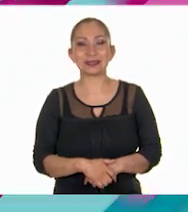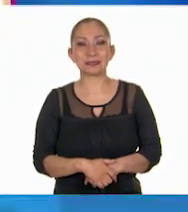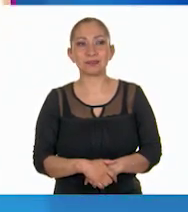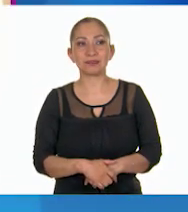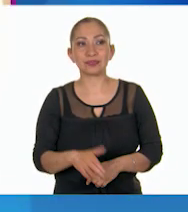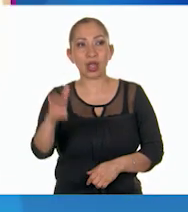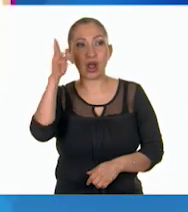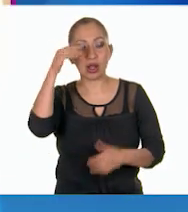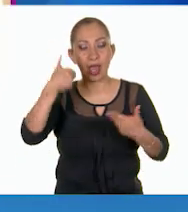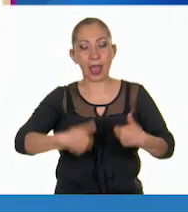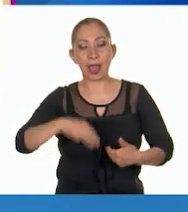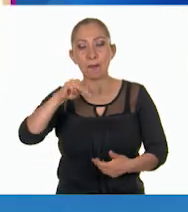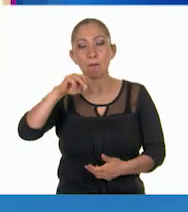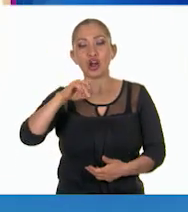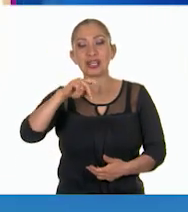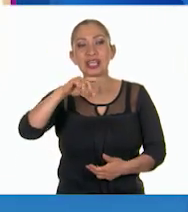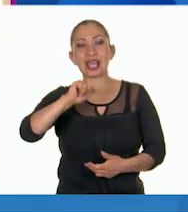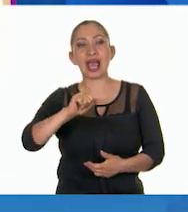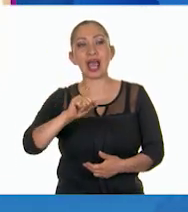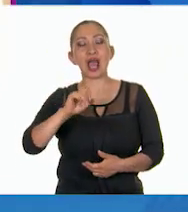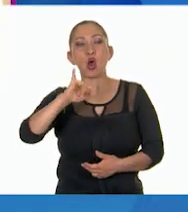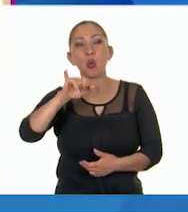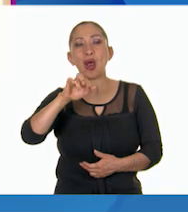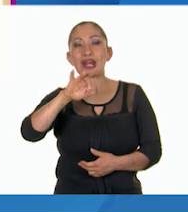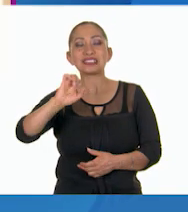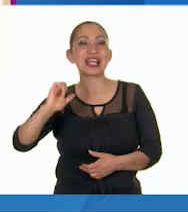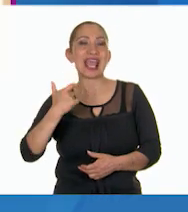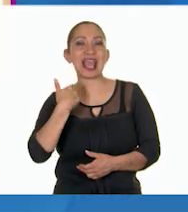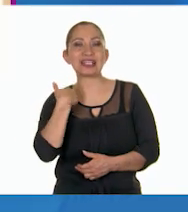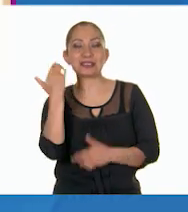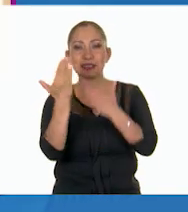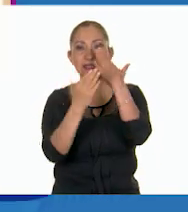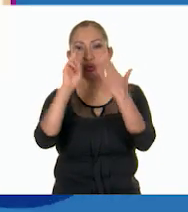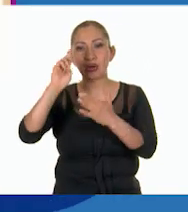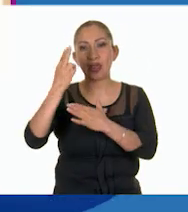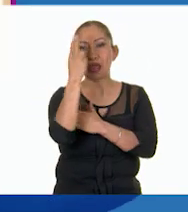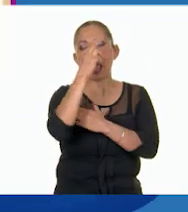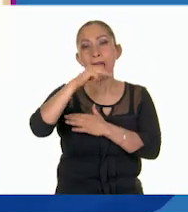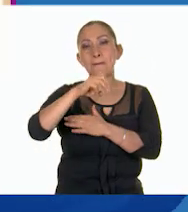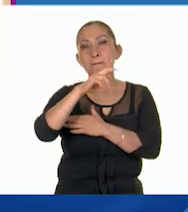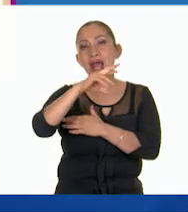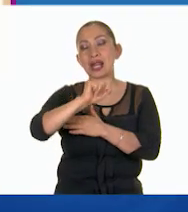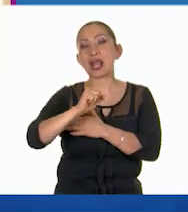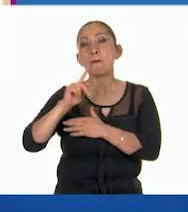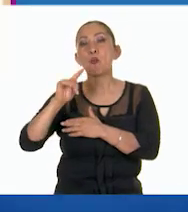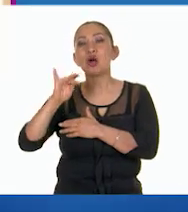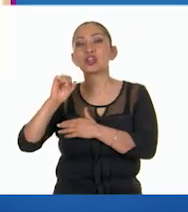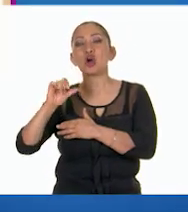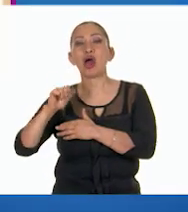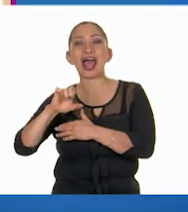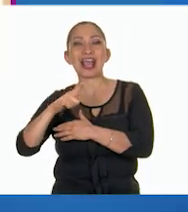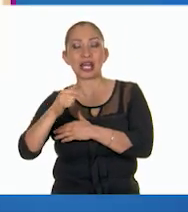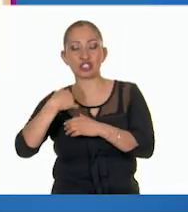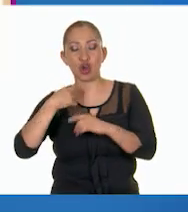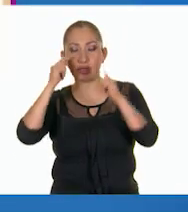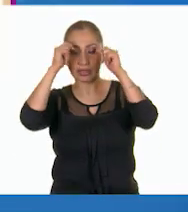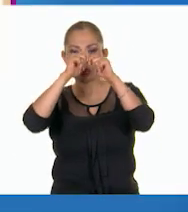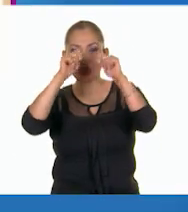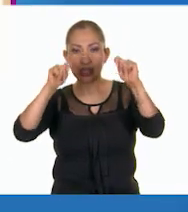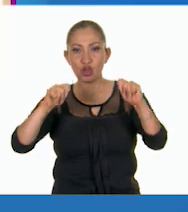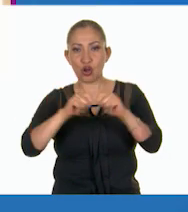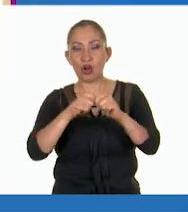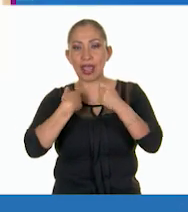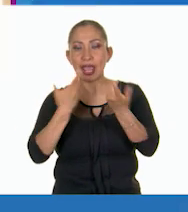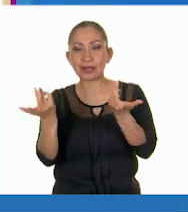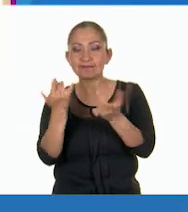Hola, ¿qué tal? Soy Mónica Juárez Briceño, egresada de la Universidad del Mar Campus Puerto Ángel. Soy titulada en Biología